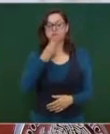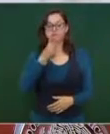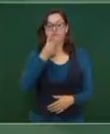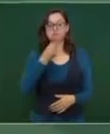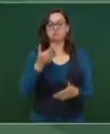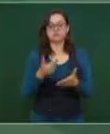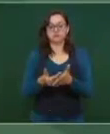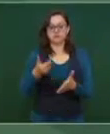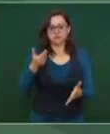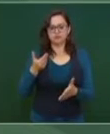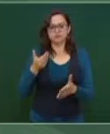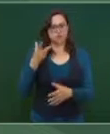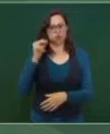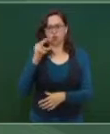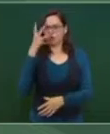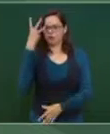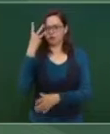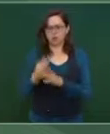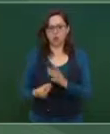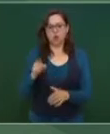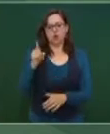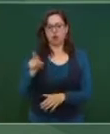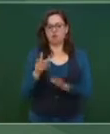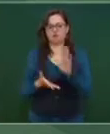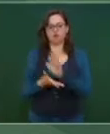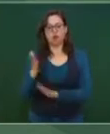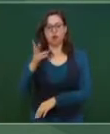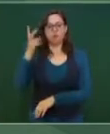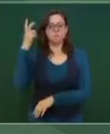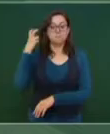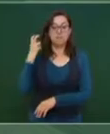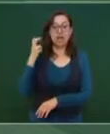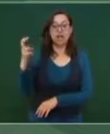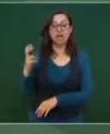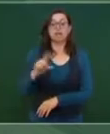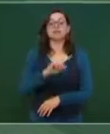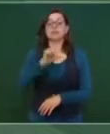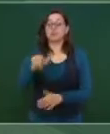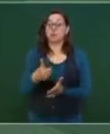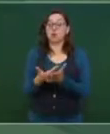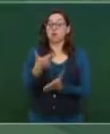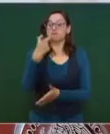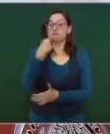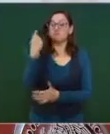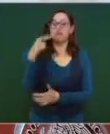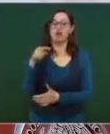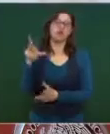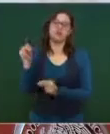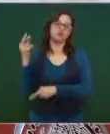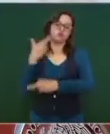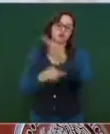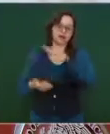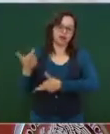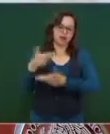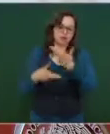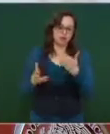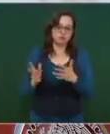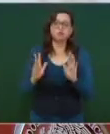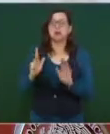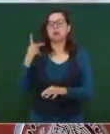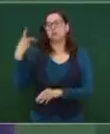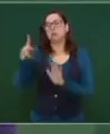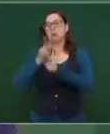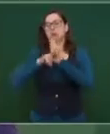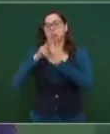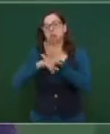él pues hace sus videos, pero creo que lo más importante en este caso es la justicia y que la Fiscalía haga su trabajo,